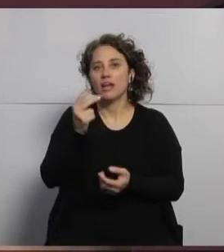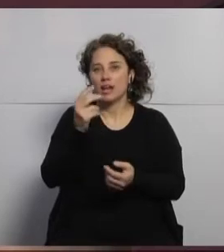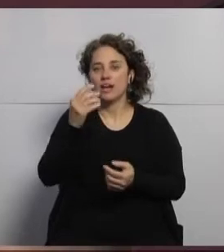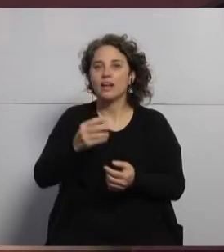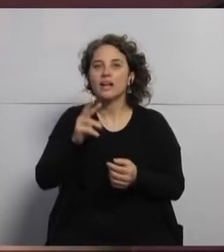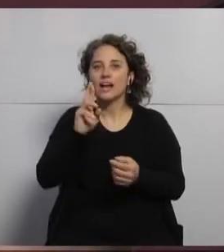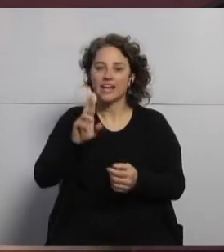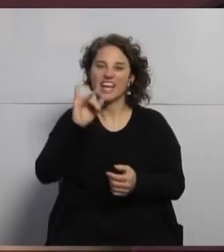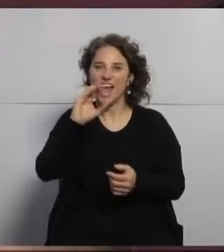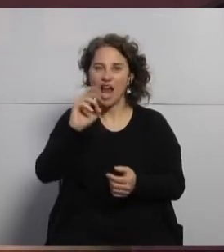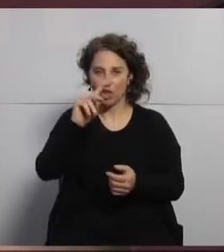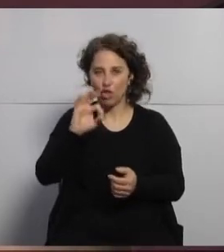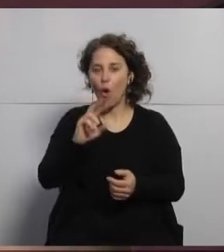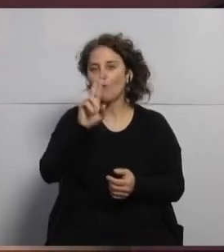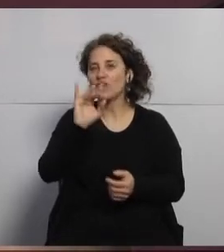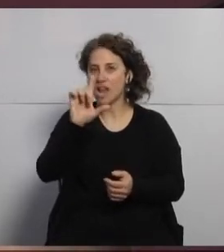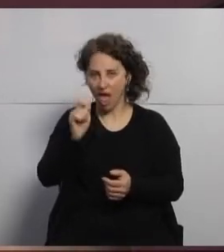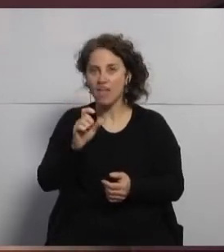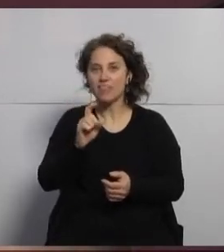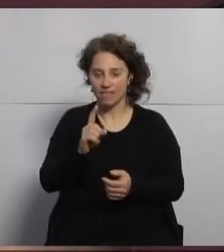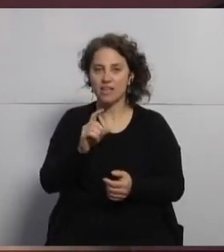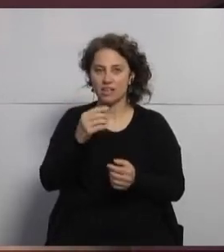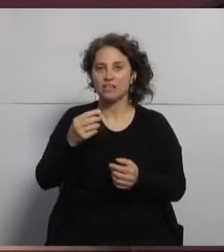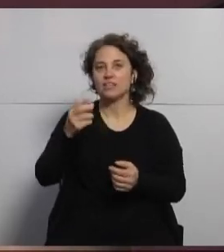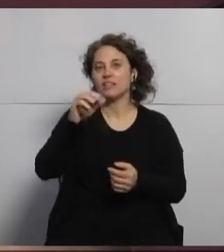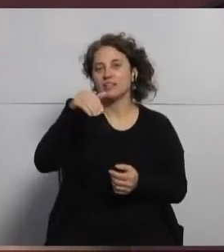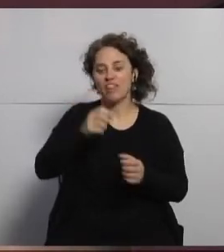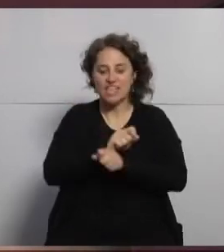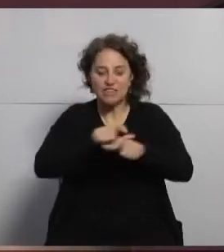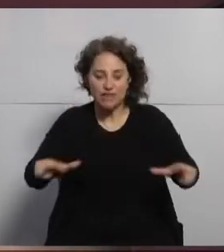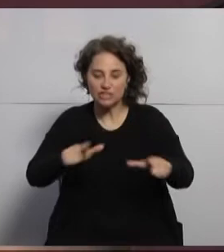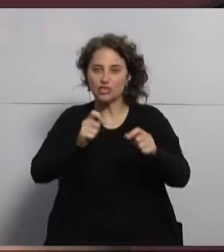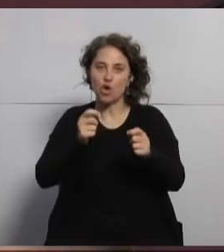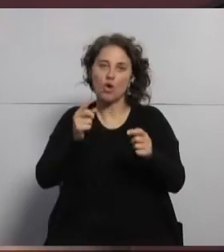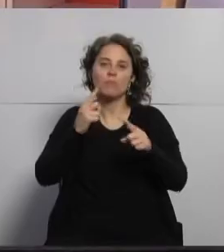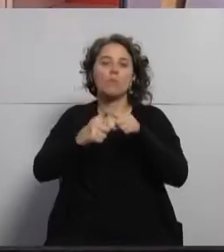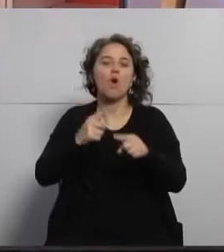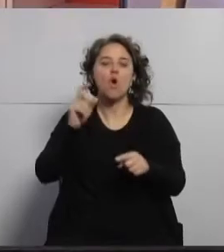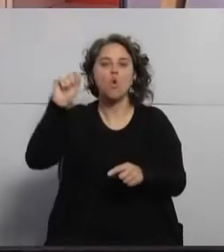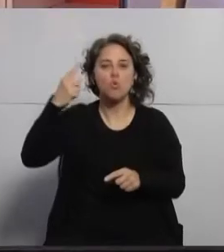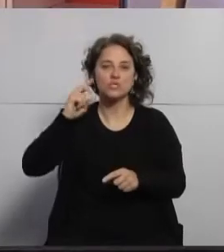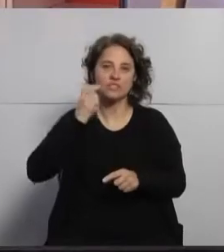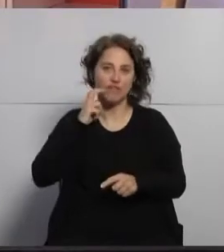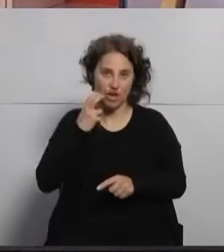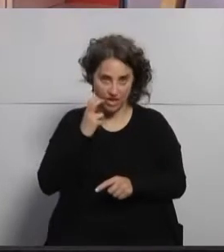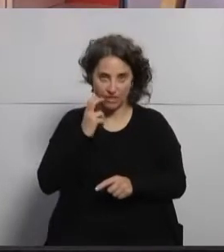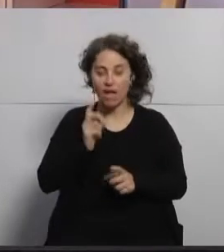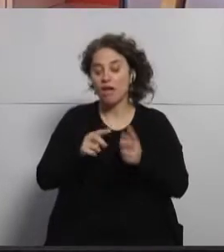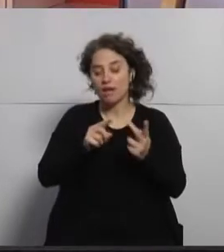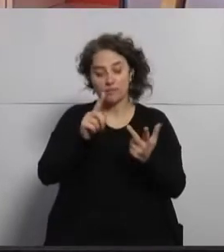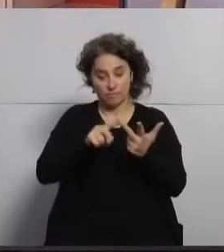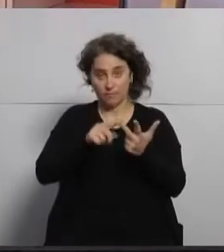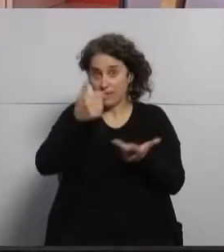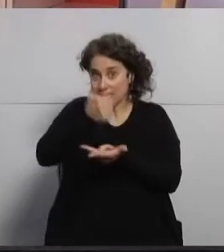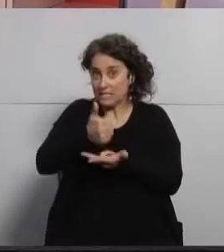Vilas, de Sonda, con su propuesta de Smart Detection, desinfección mediante luz ultravioleta. Y también aquí, en modalidad